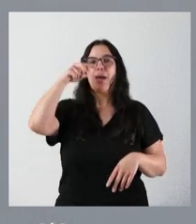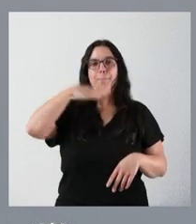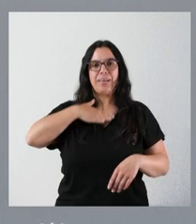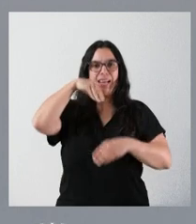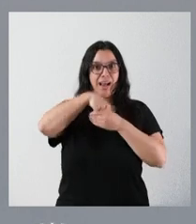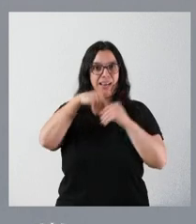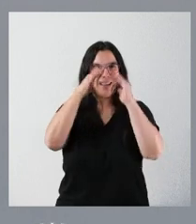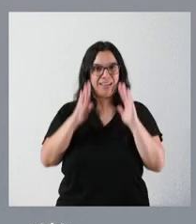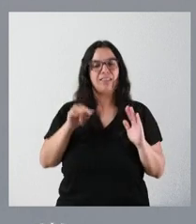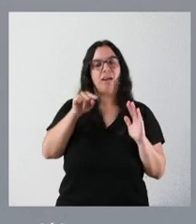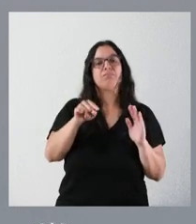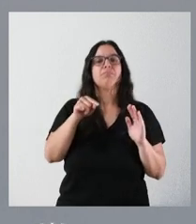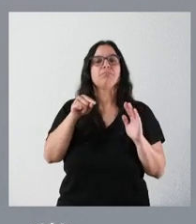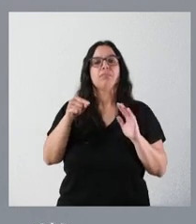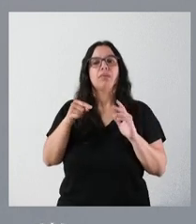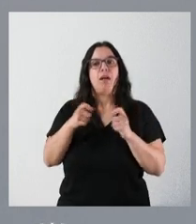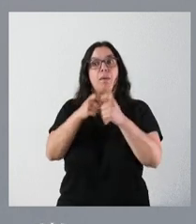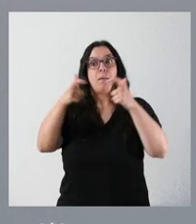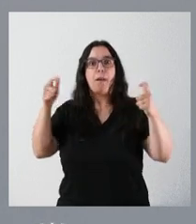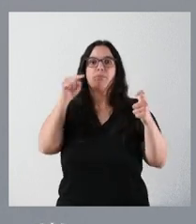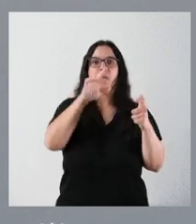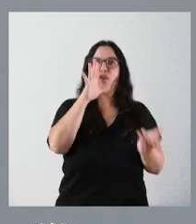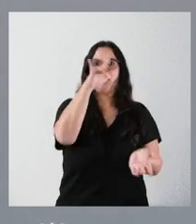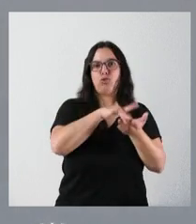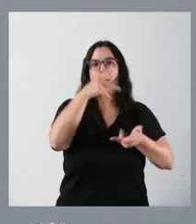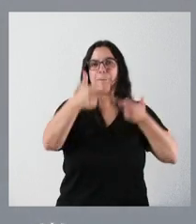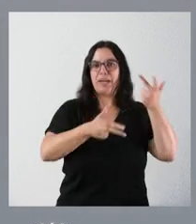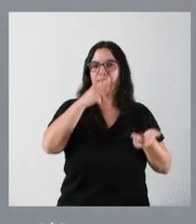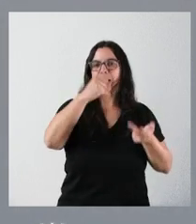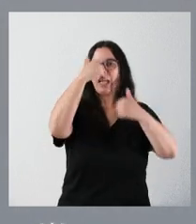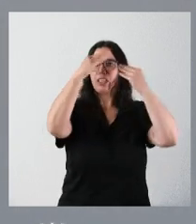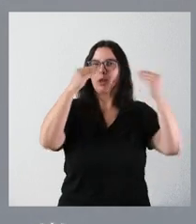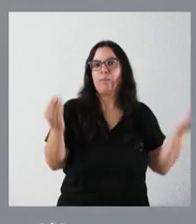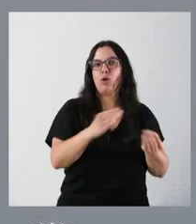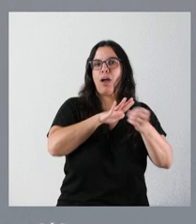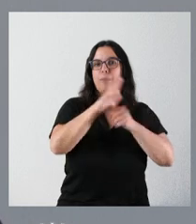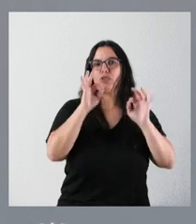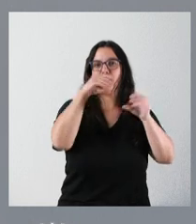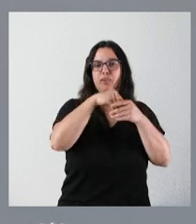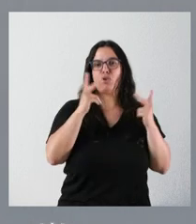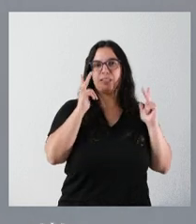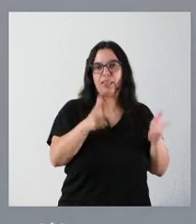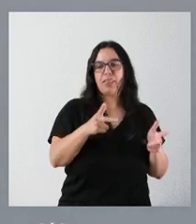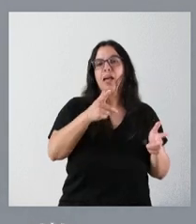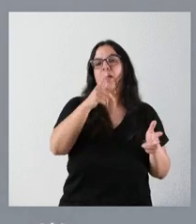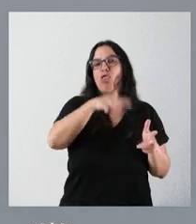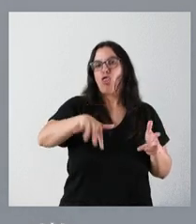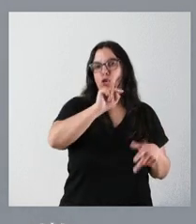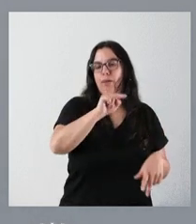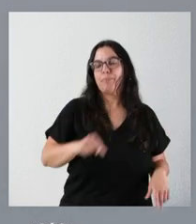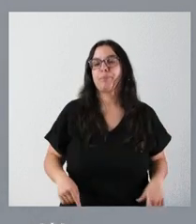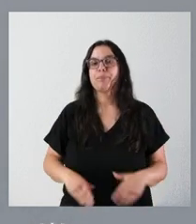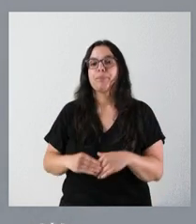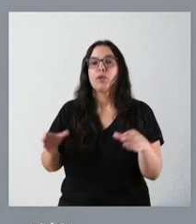pues se implanta ahora en Benavente, mejorando la atención para este ámbito residencial y para toda esta zona. La